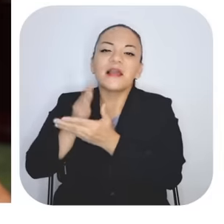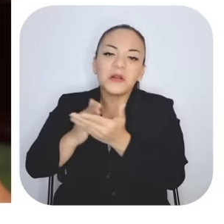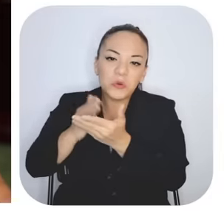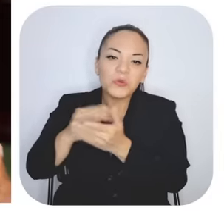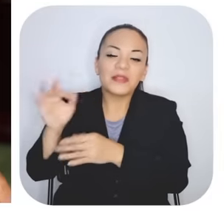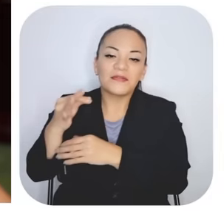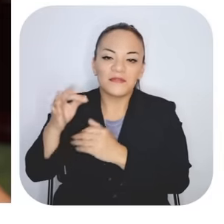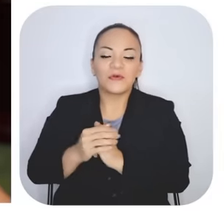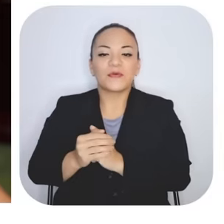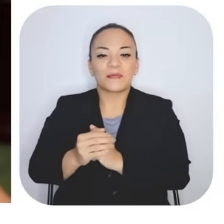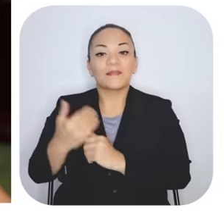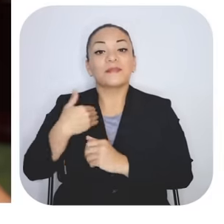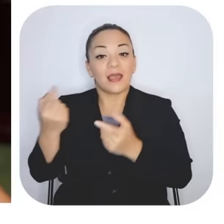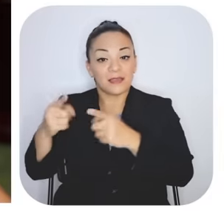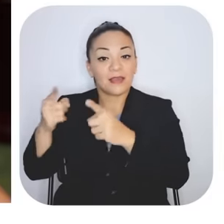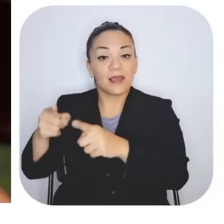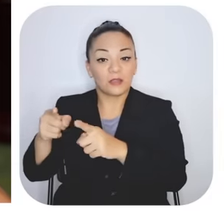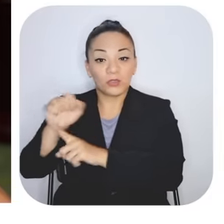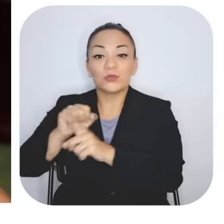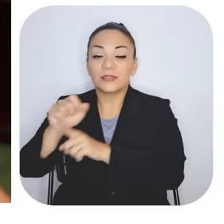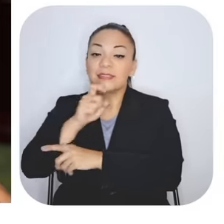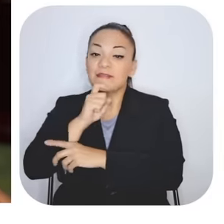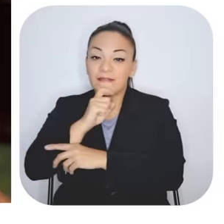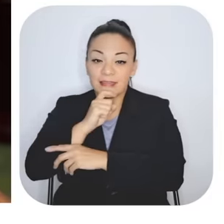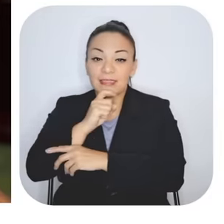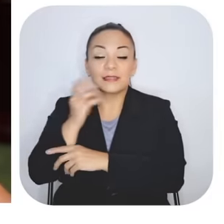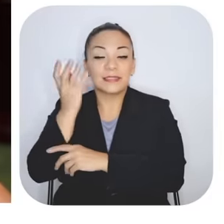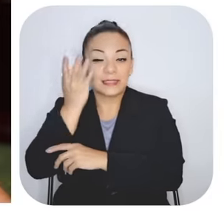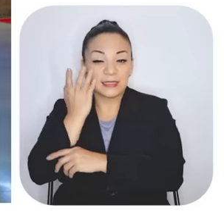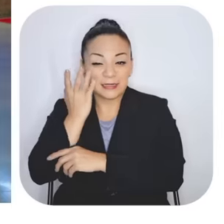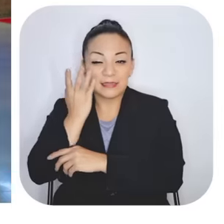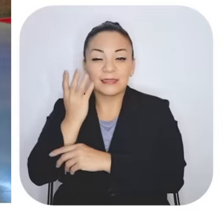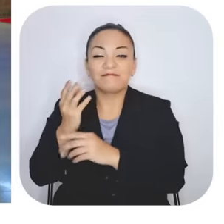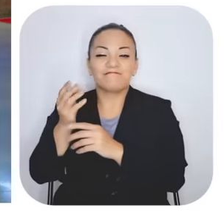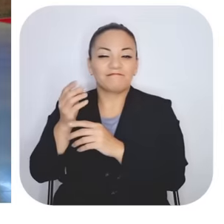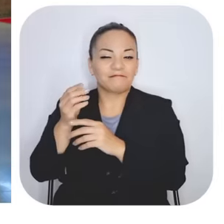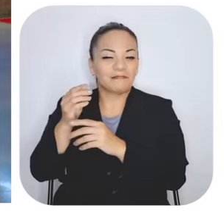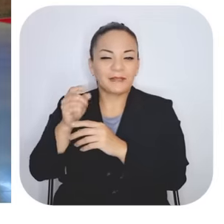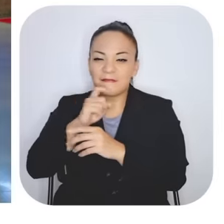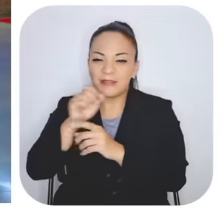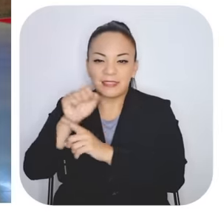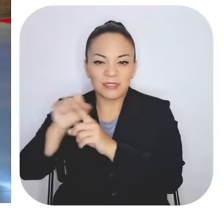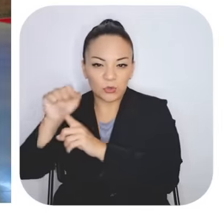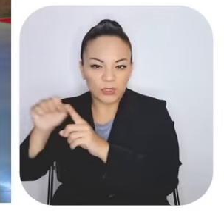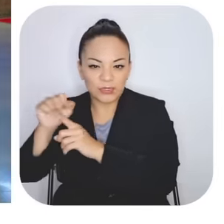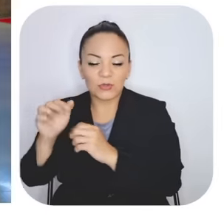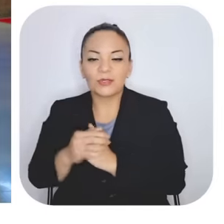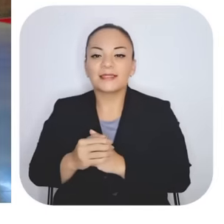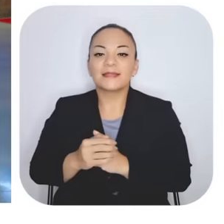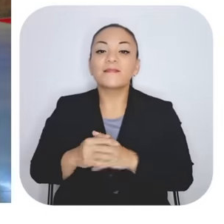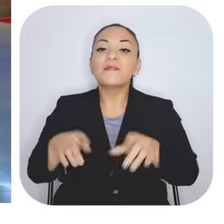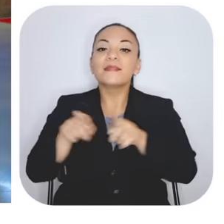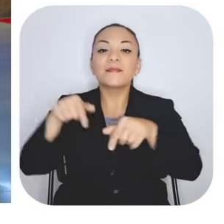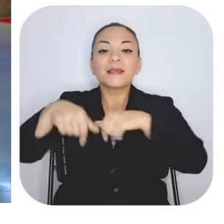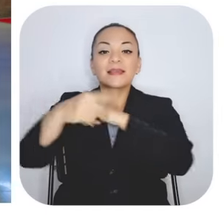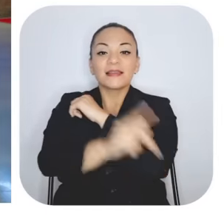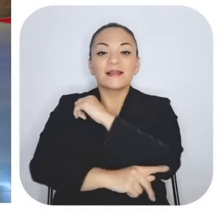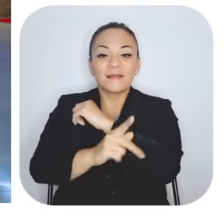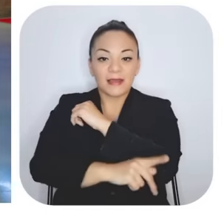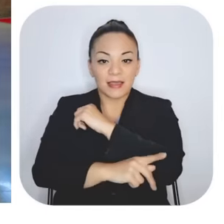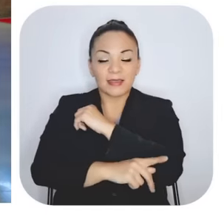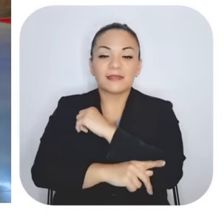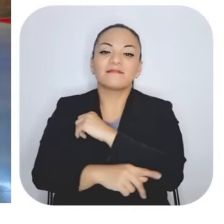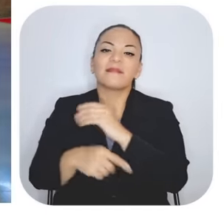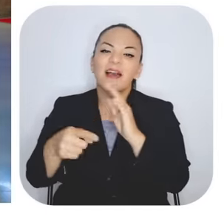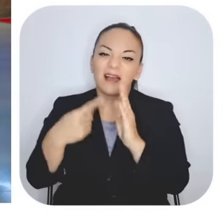alguna medida porque hay casos muy tristes mediáticos, en alguna medida porque el país como en todo